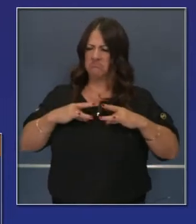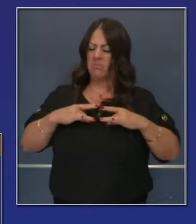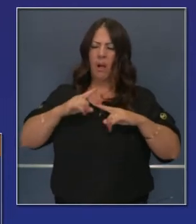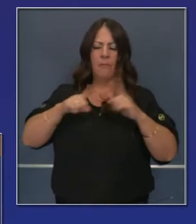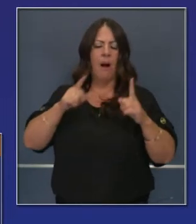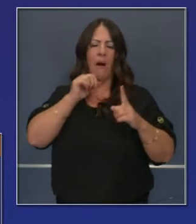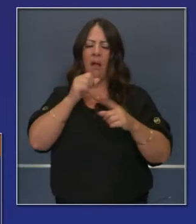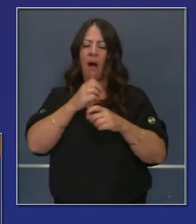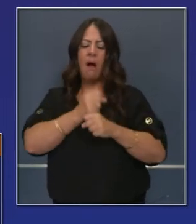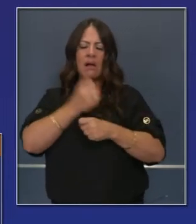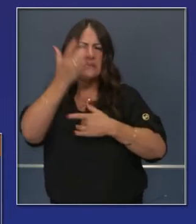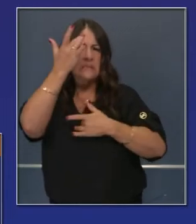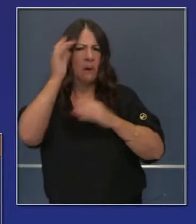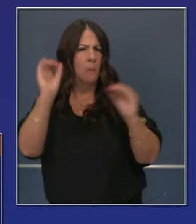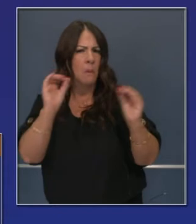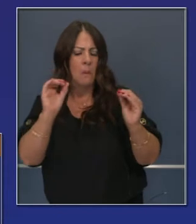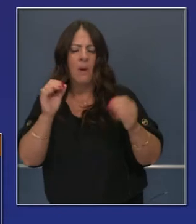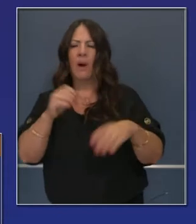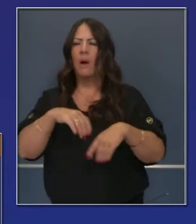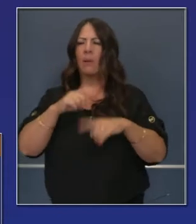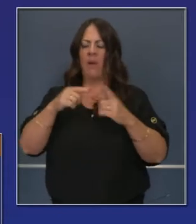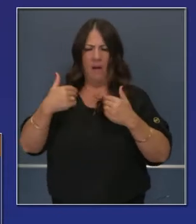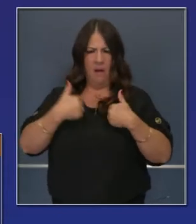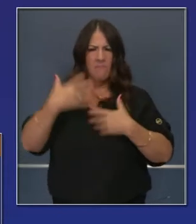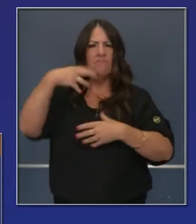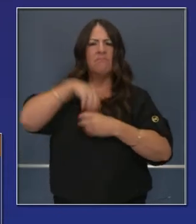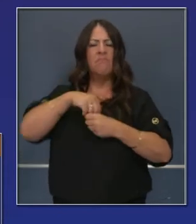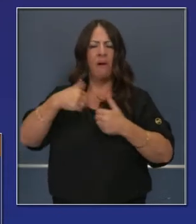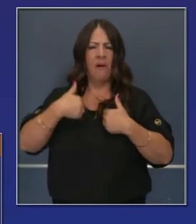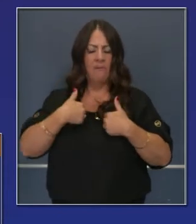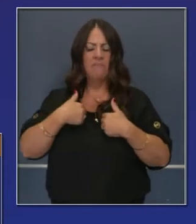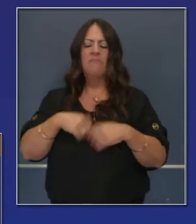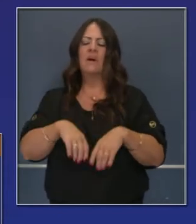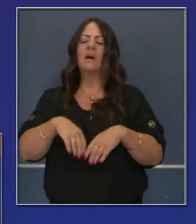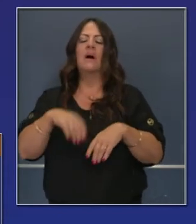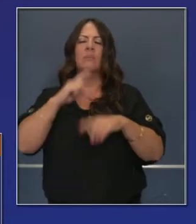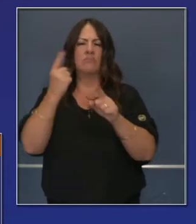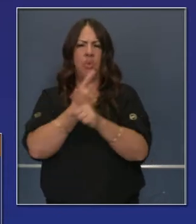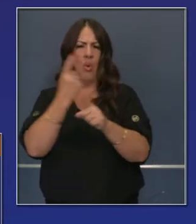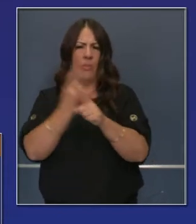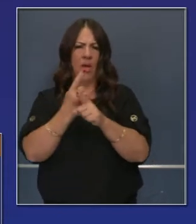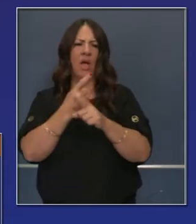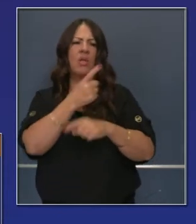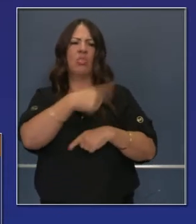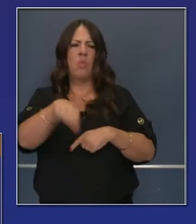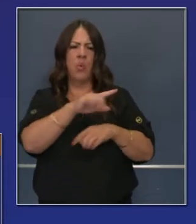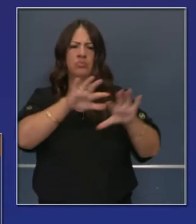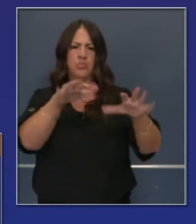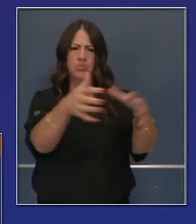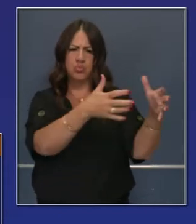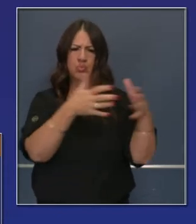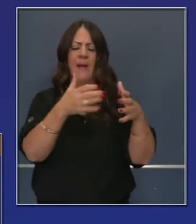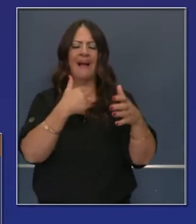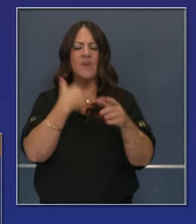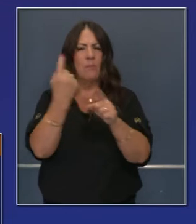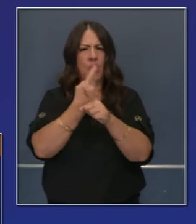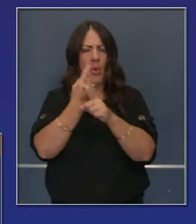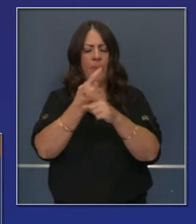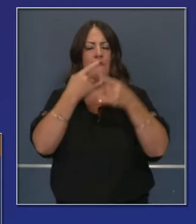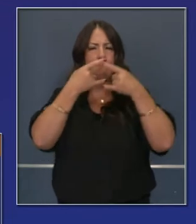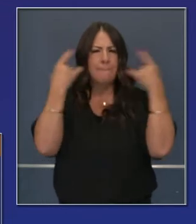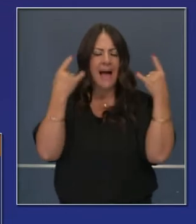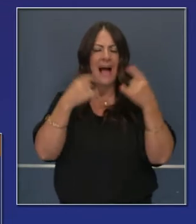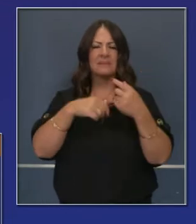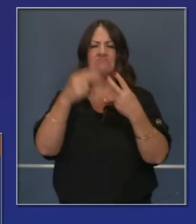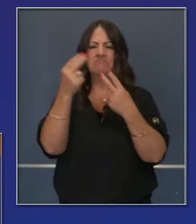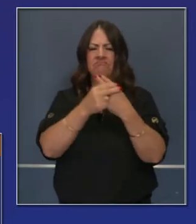Como consecuencia, mucha gente no muestra la